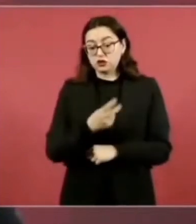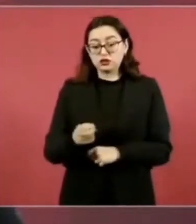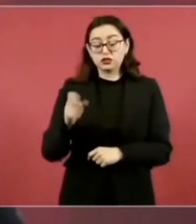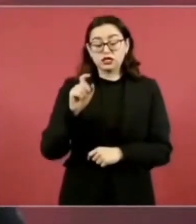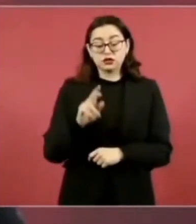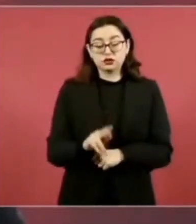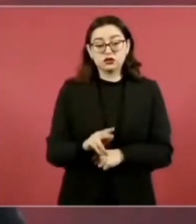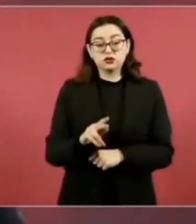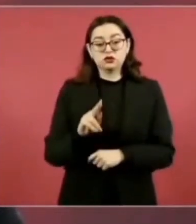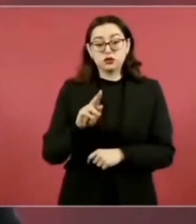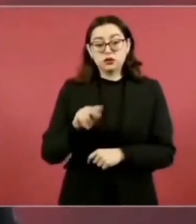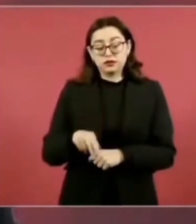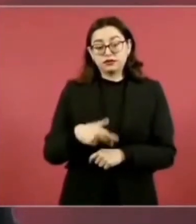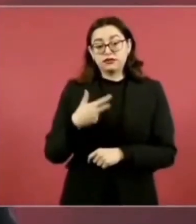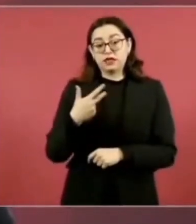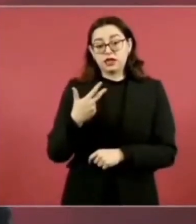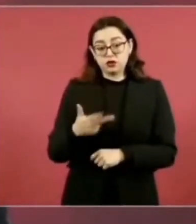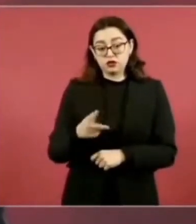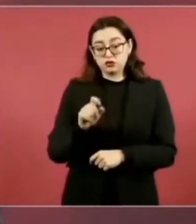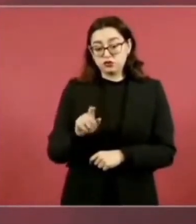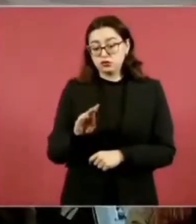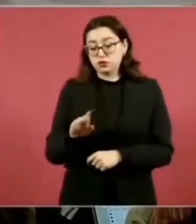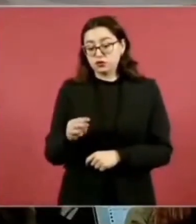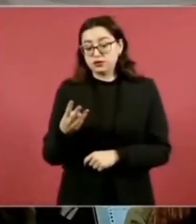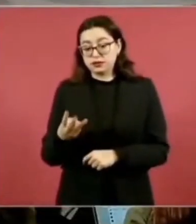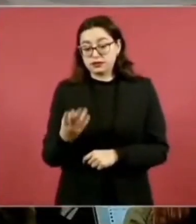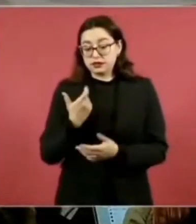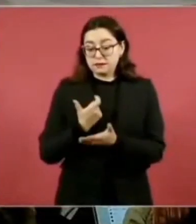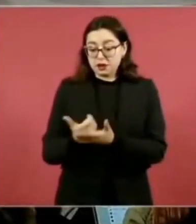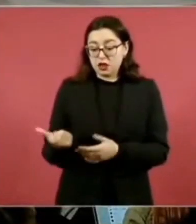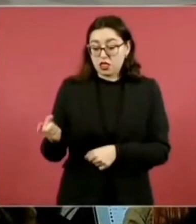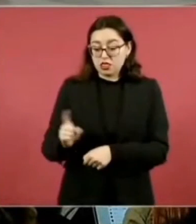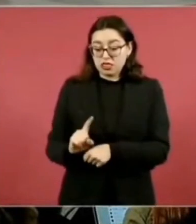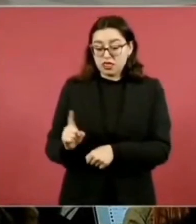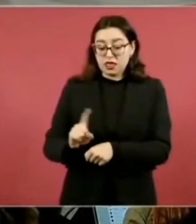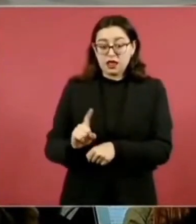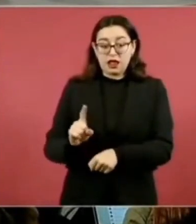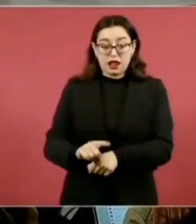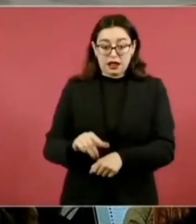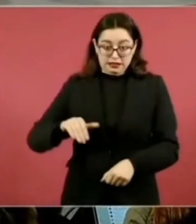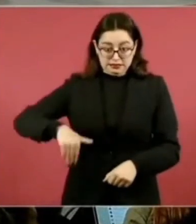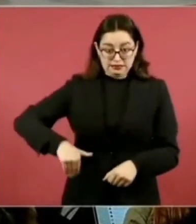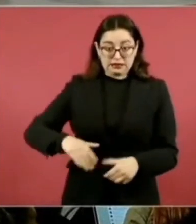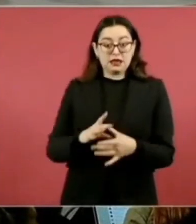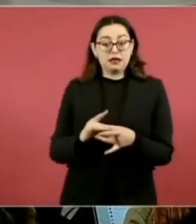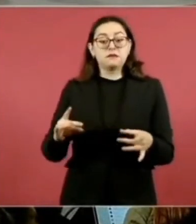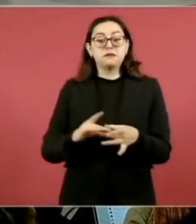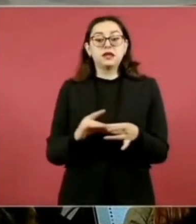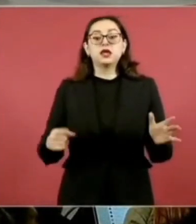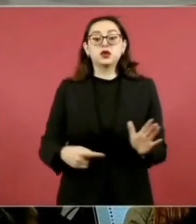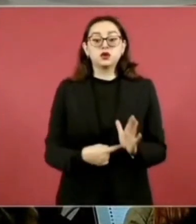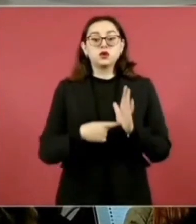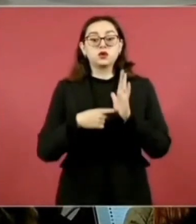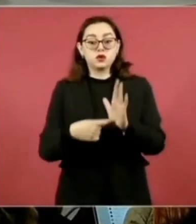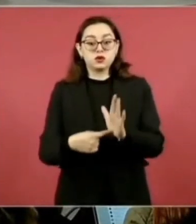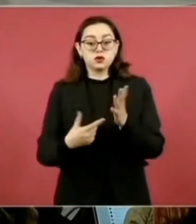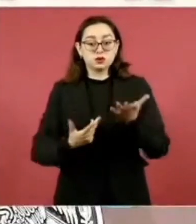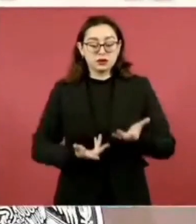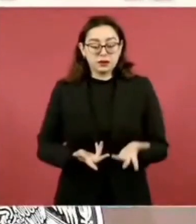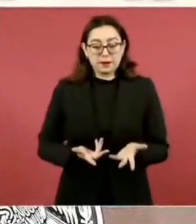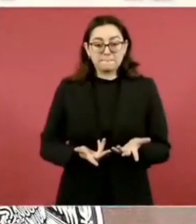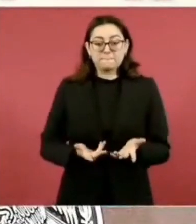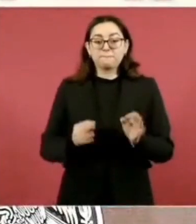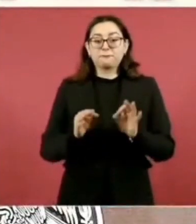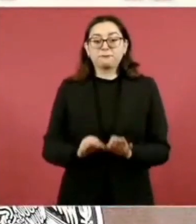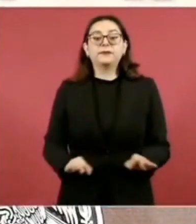pesos diarios, como lo decía el secretario Marat, secretario del Trabajo, para el resto del país. El